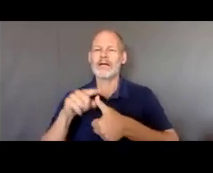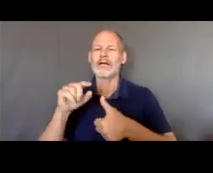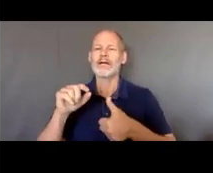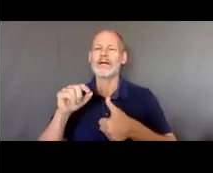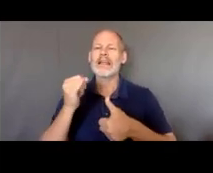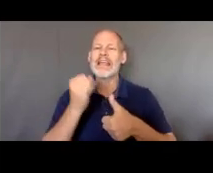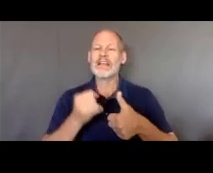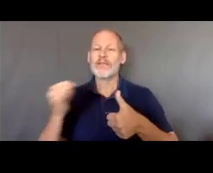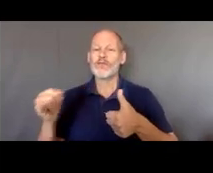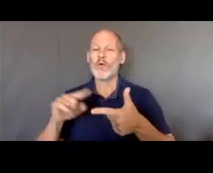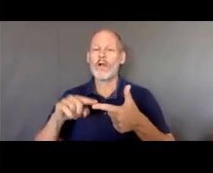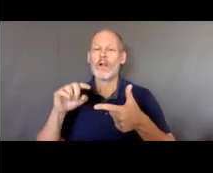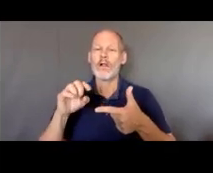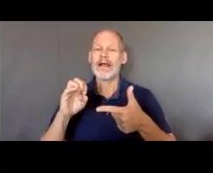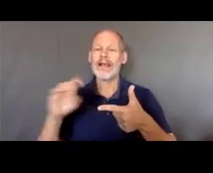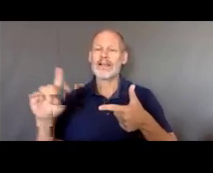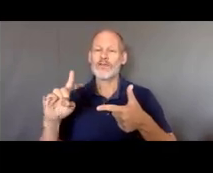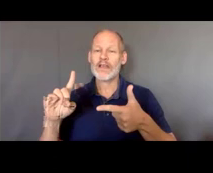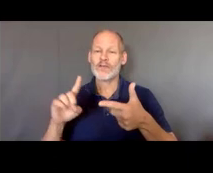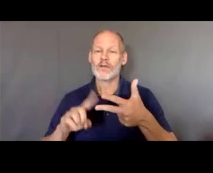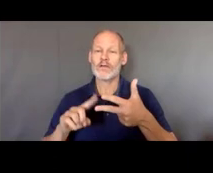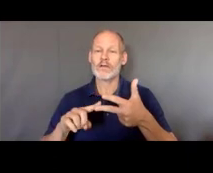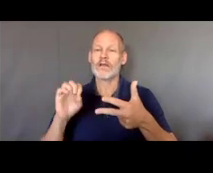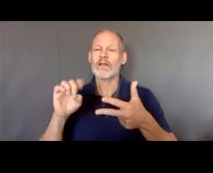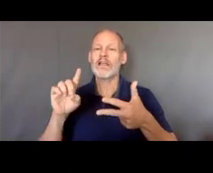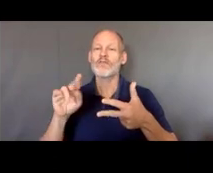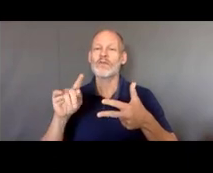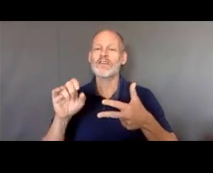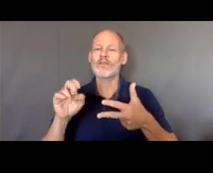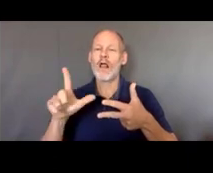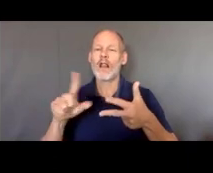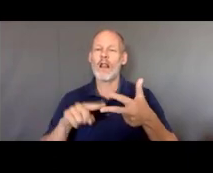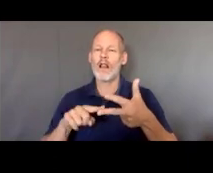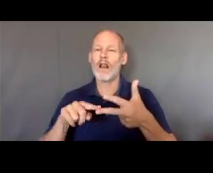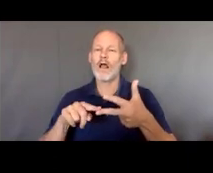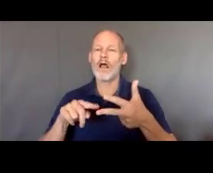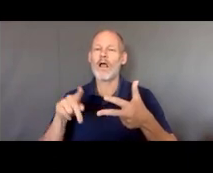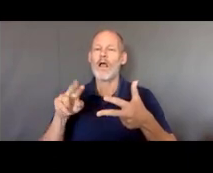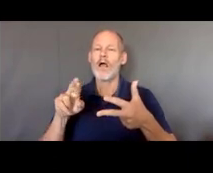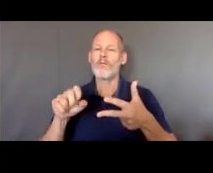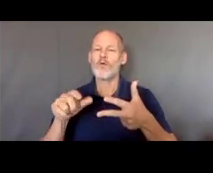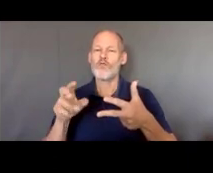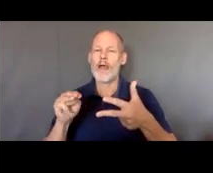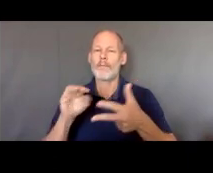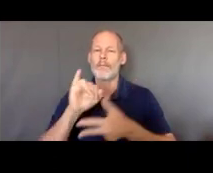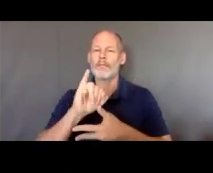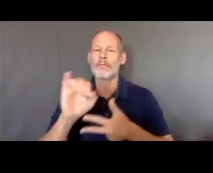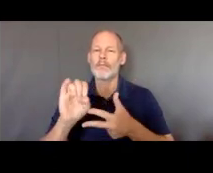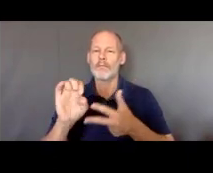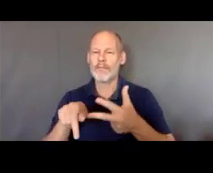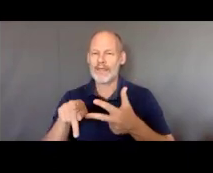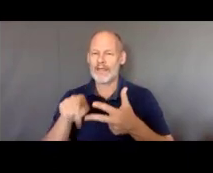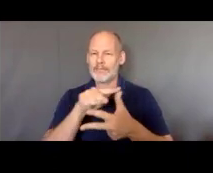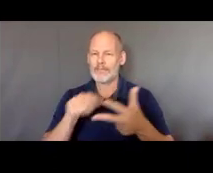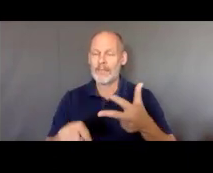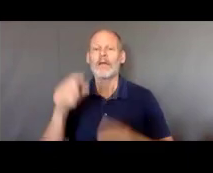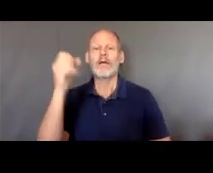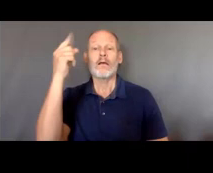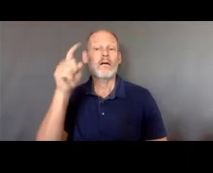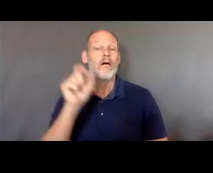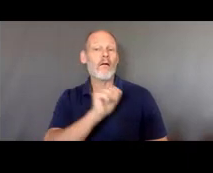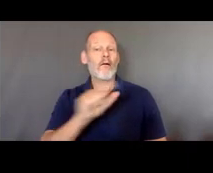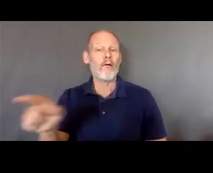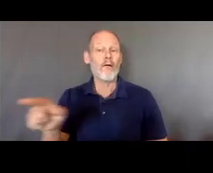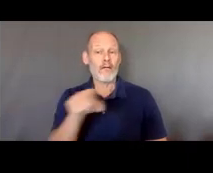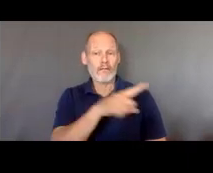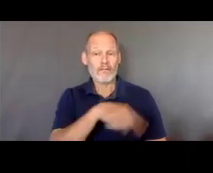educación individualizado. Y todos los niños que están en educación especial necesitan ese plan, su IEP. Entonces, este